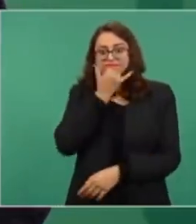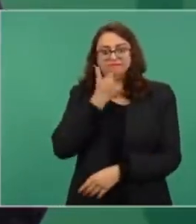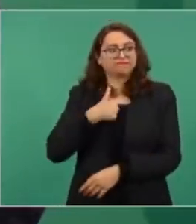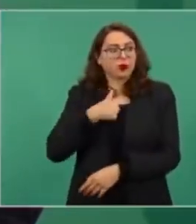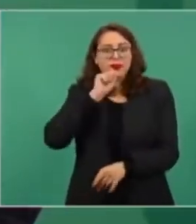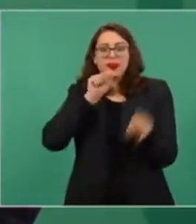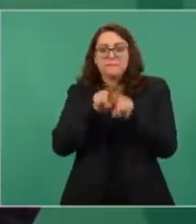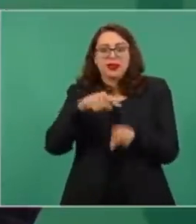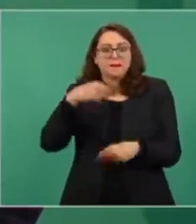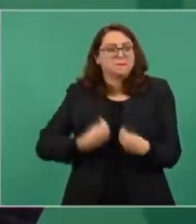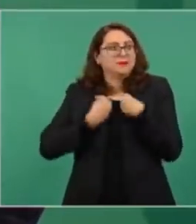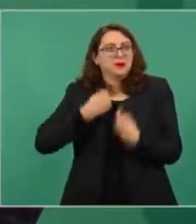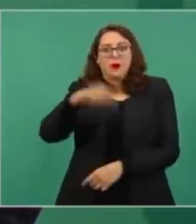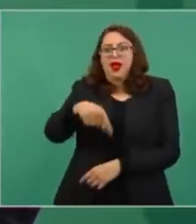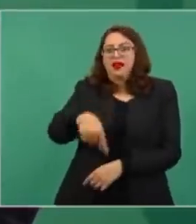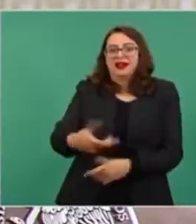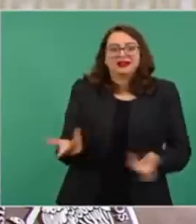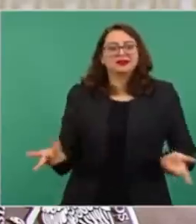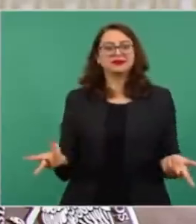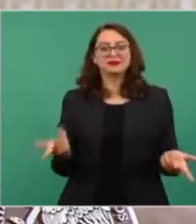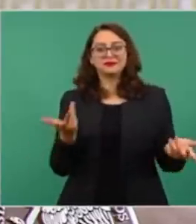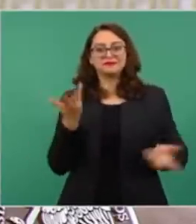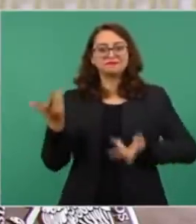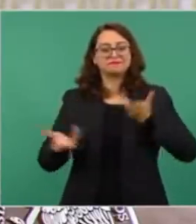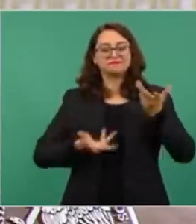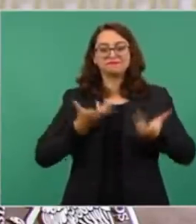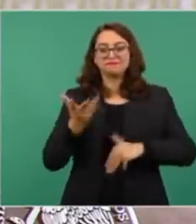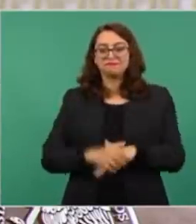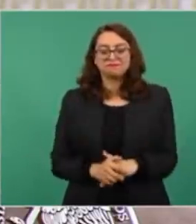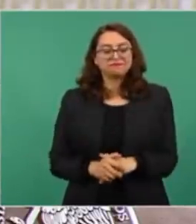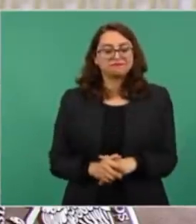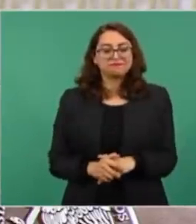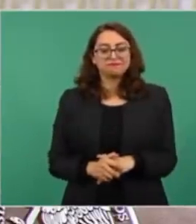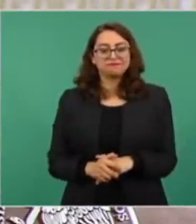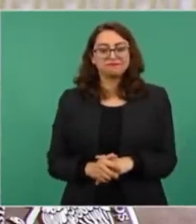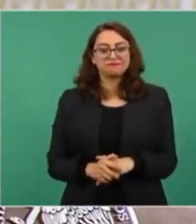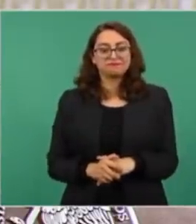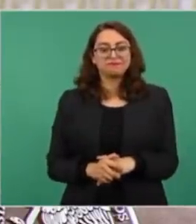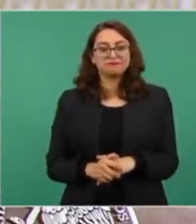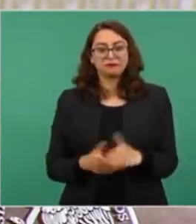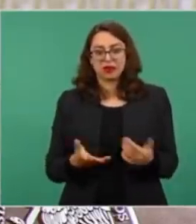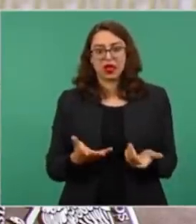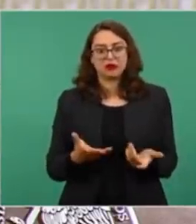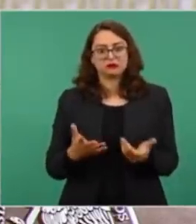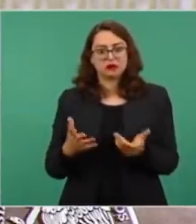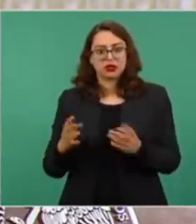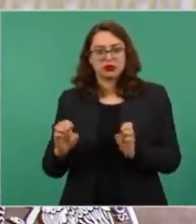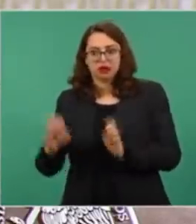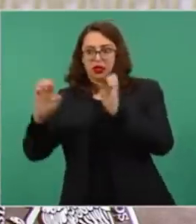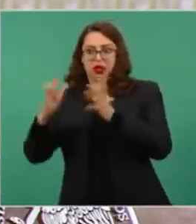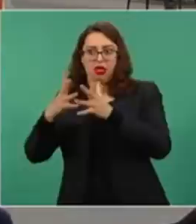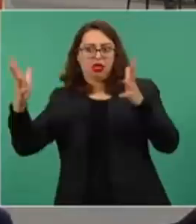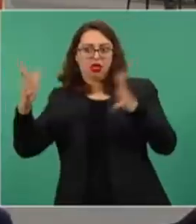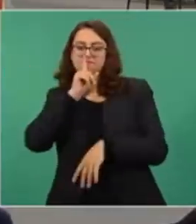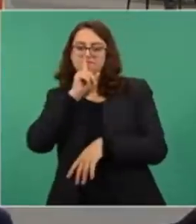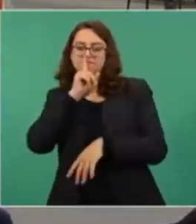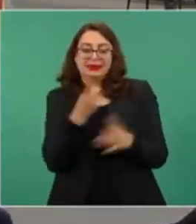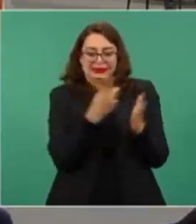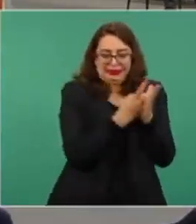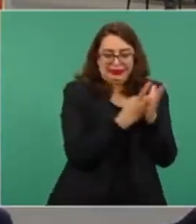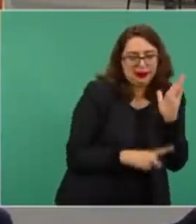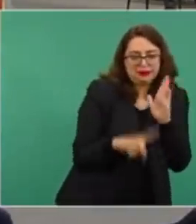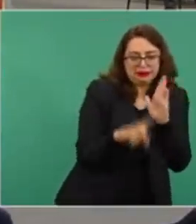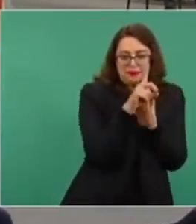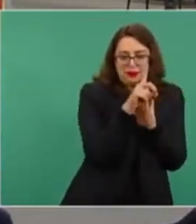en un departamento del Palacio,